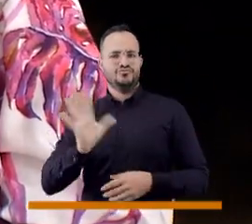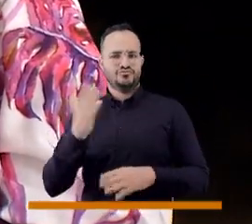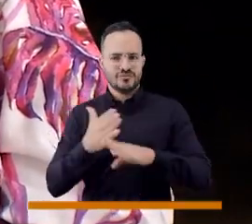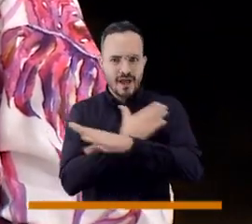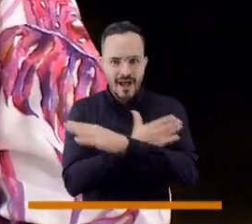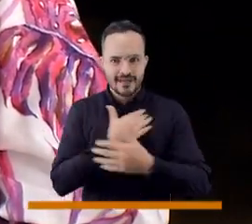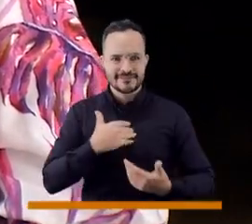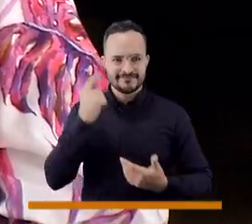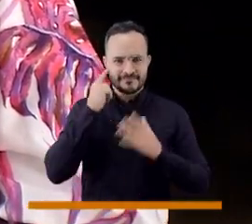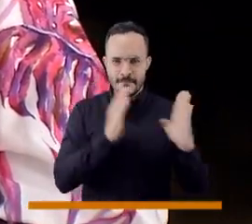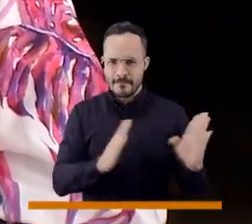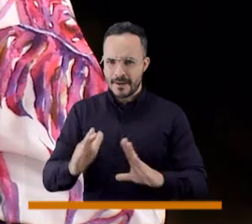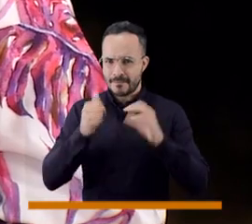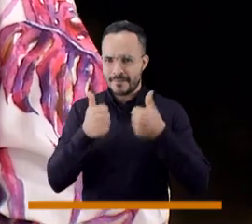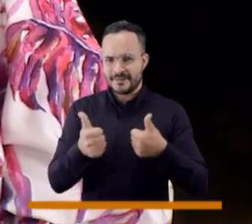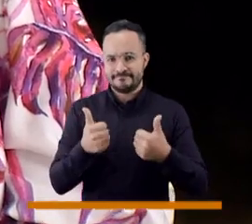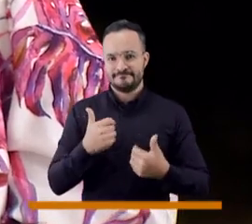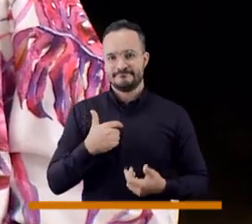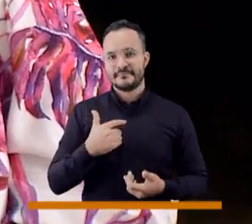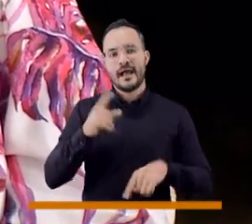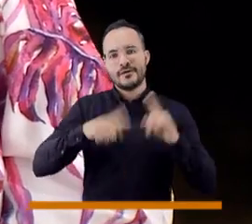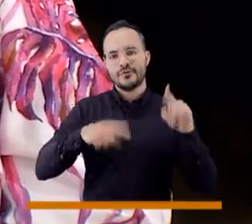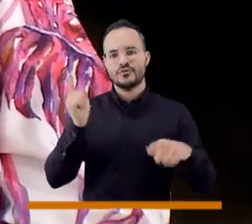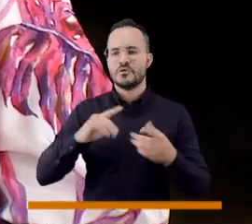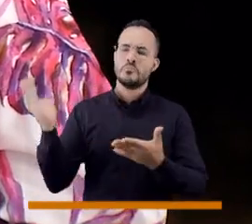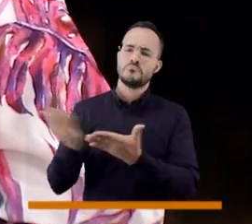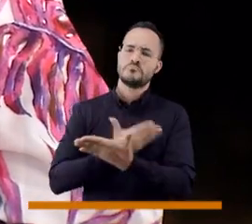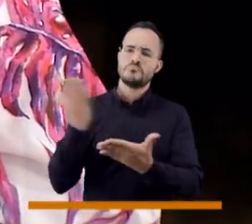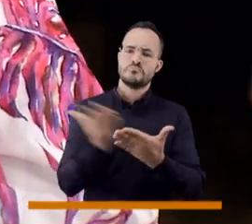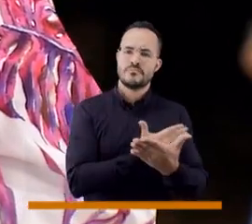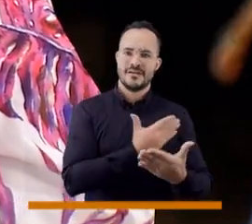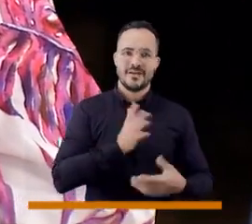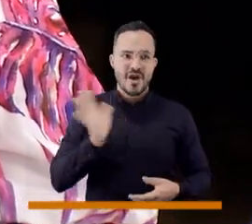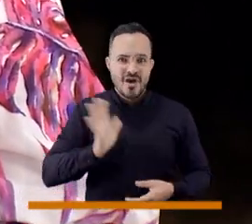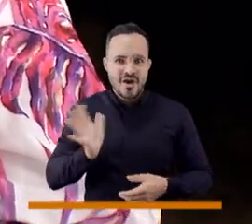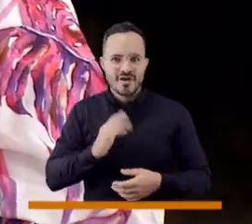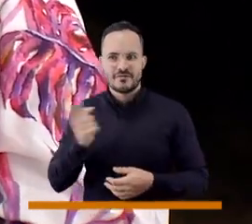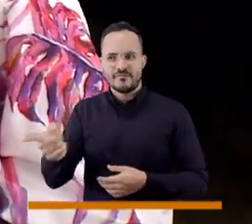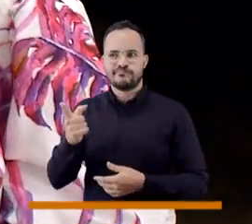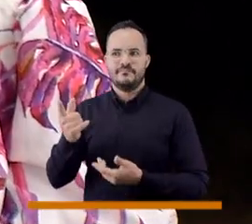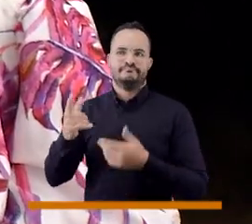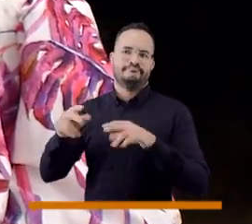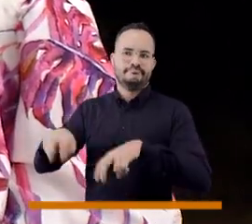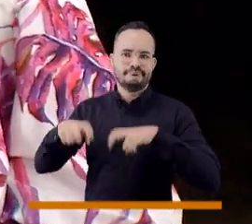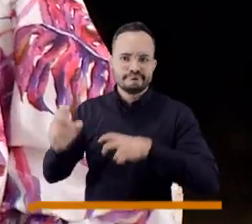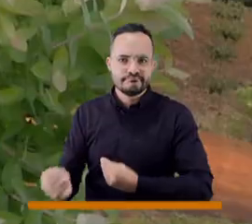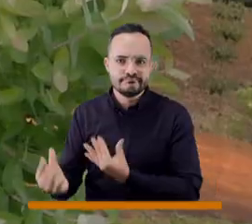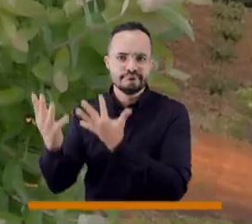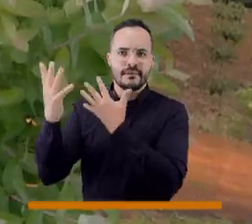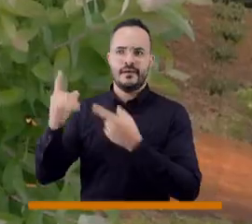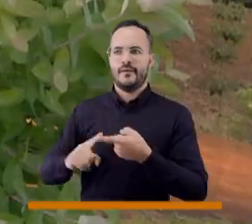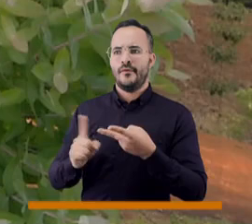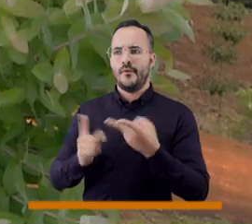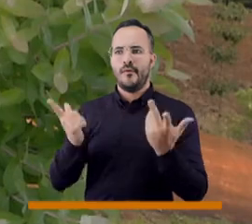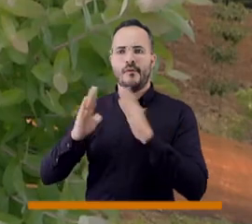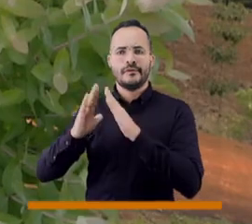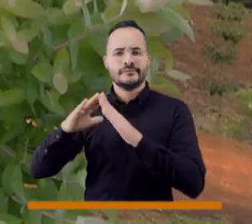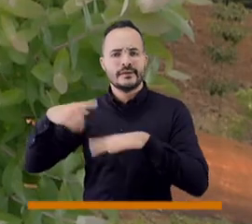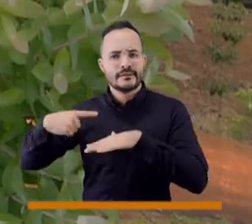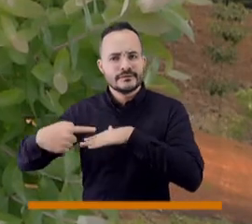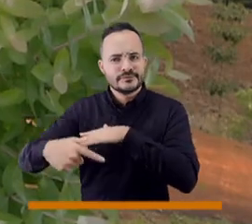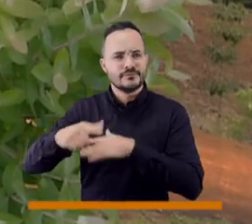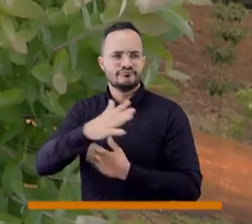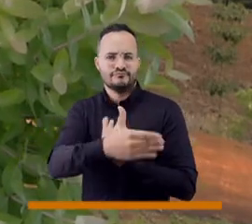todavía tenemos otro tipo de personas que tienen sus arraigos, que todavía son campesinos, que todavía tienen cultivos. Entonces no lo podemos